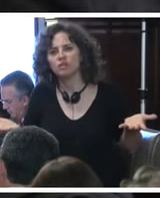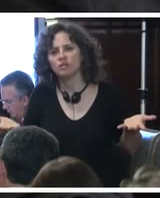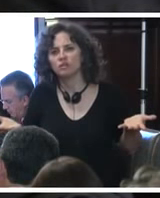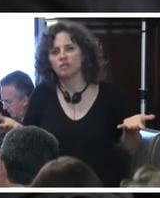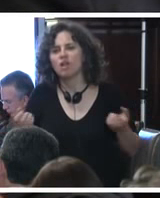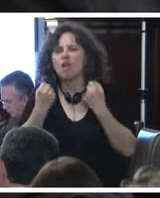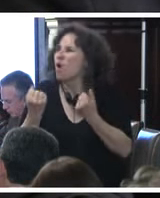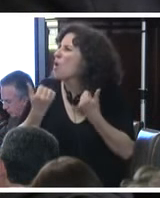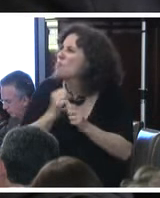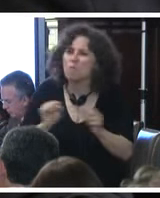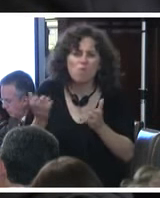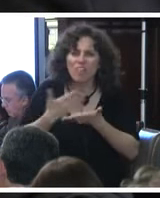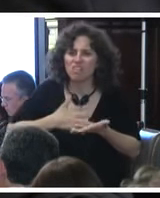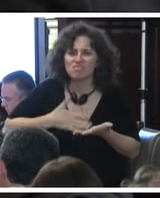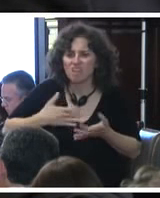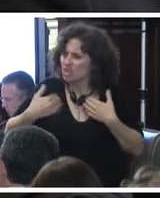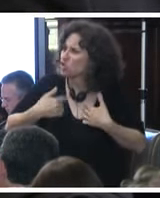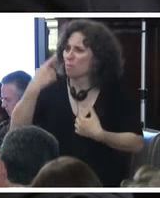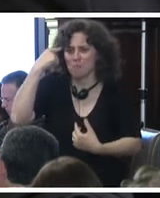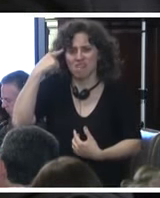¿Cómo puede ser posible, digo yo,